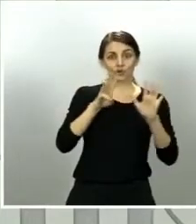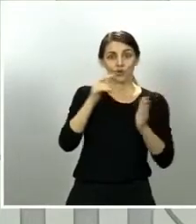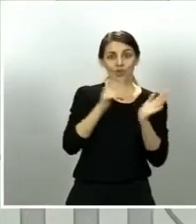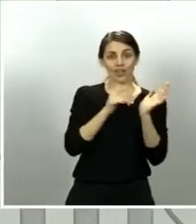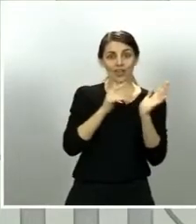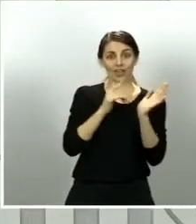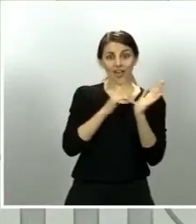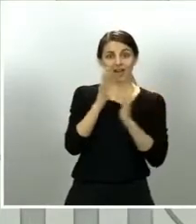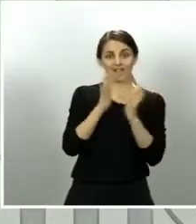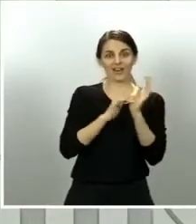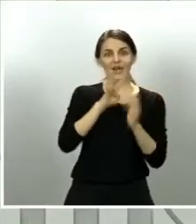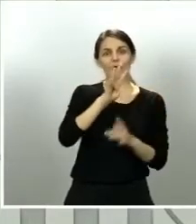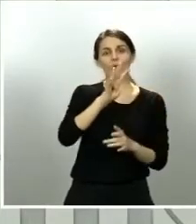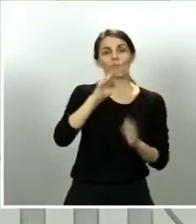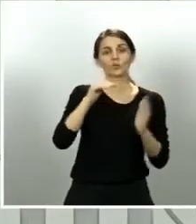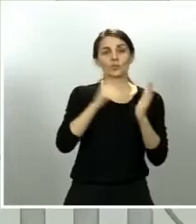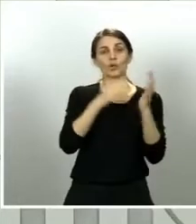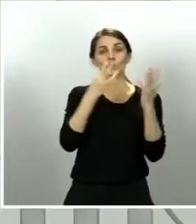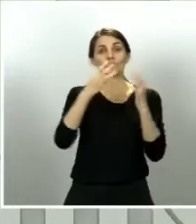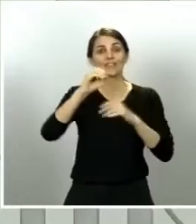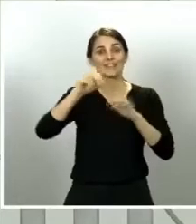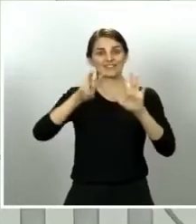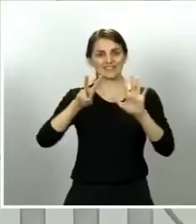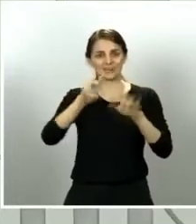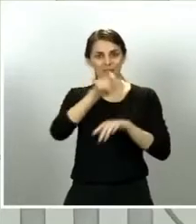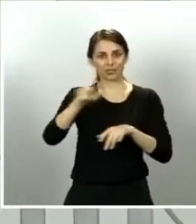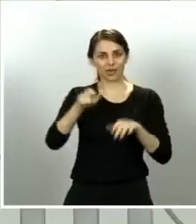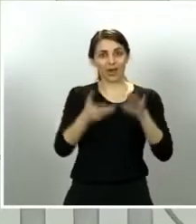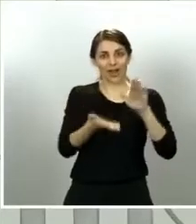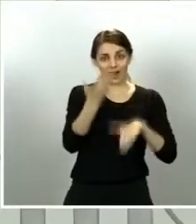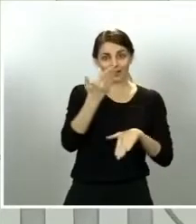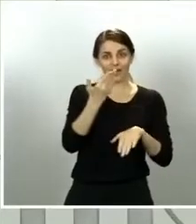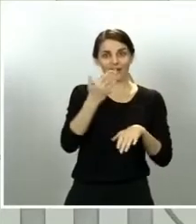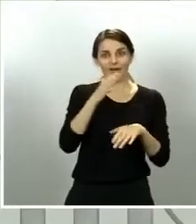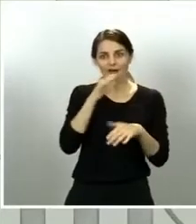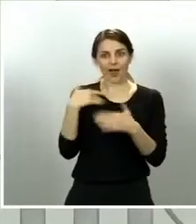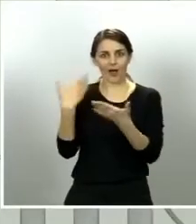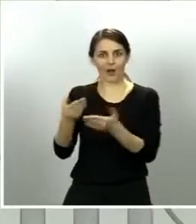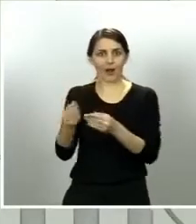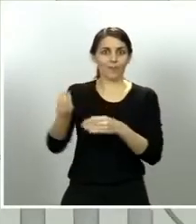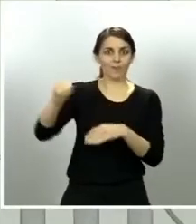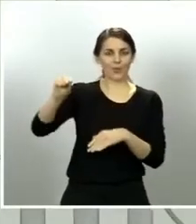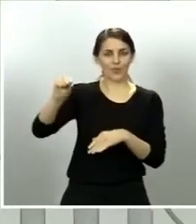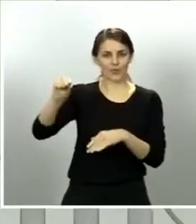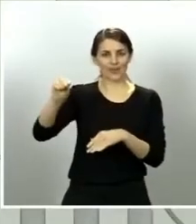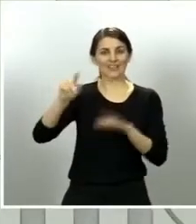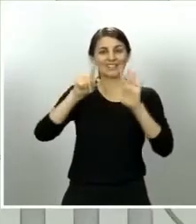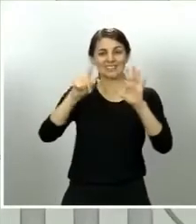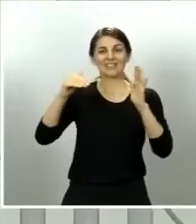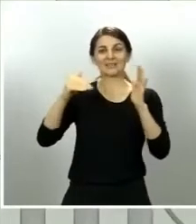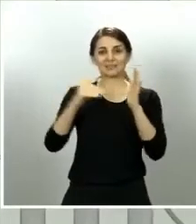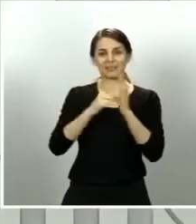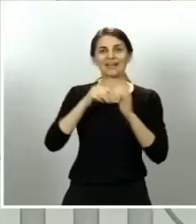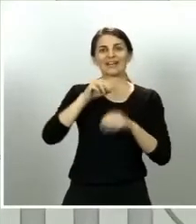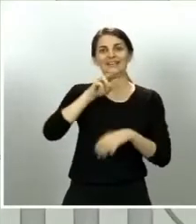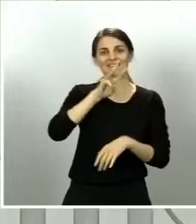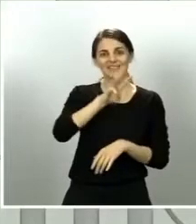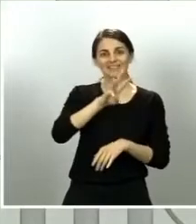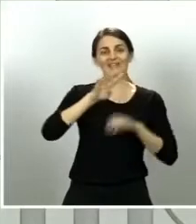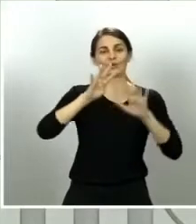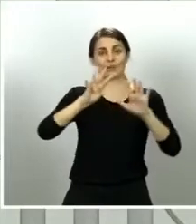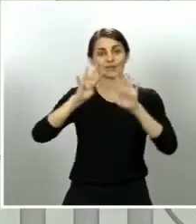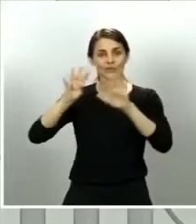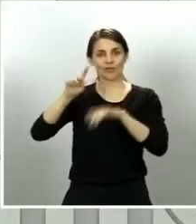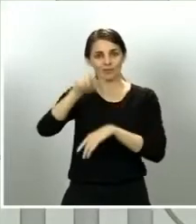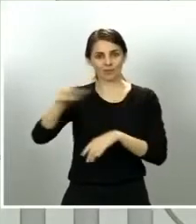.807 personas que se habían recuperado de la enfermedad. Hoy, insisto, son 6.399. Casi